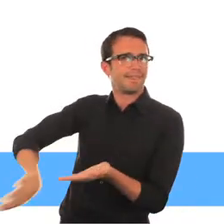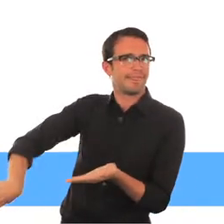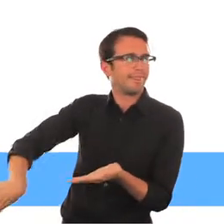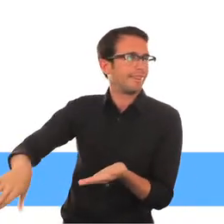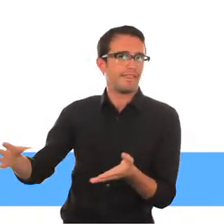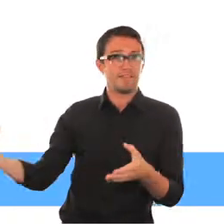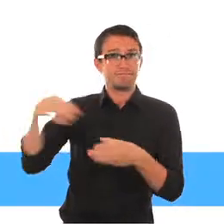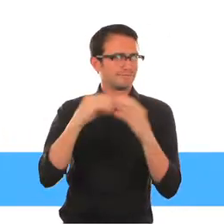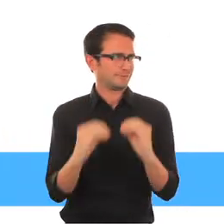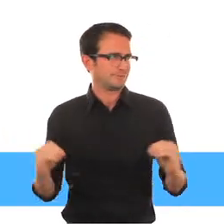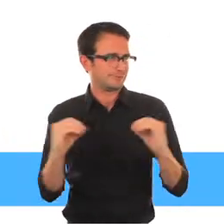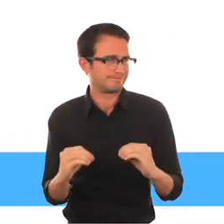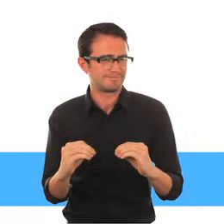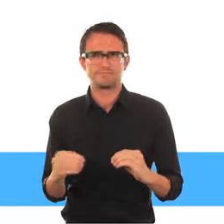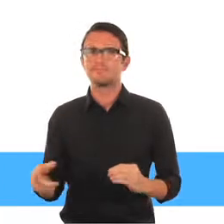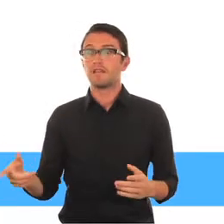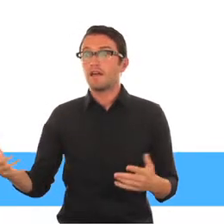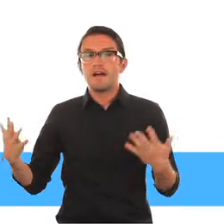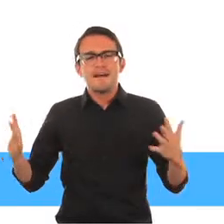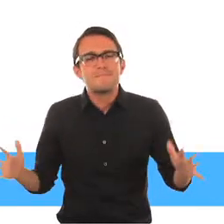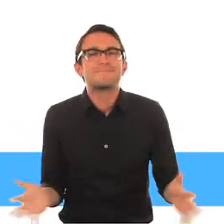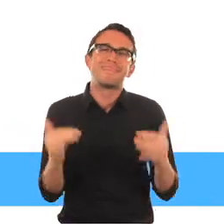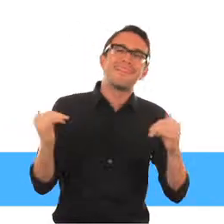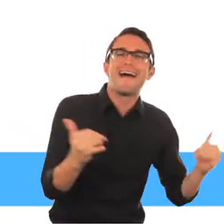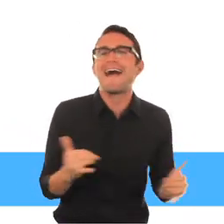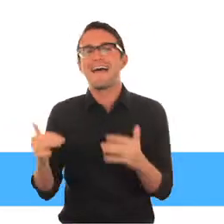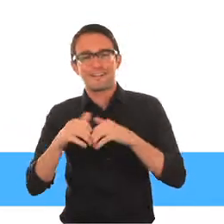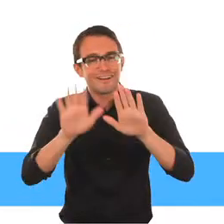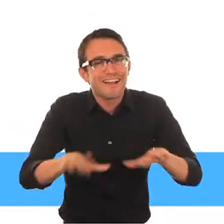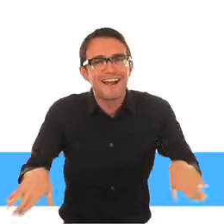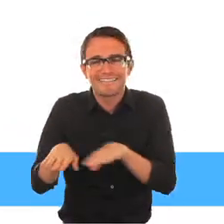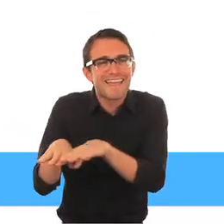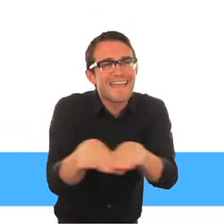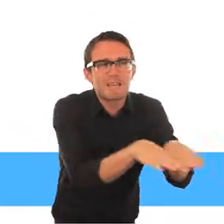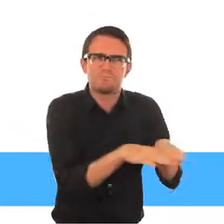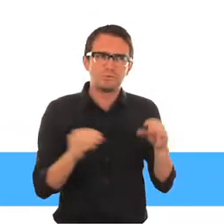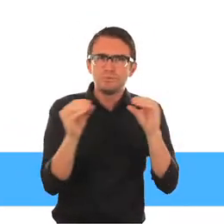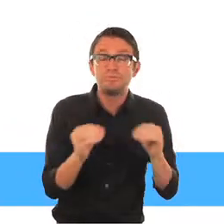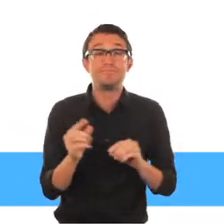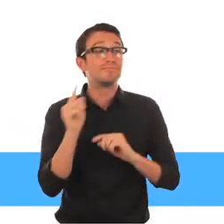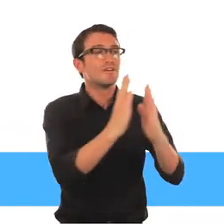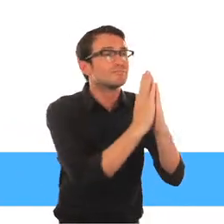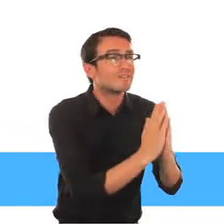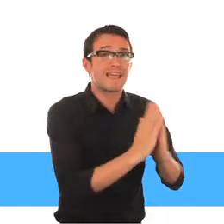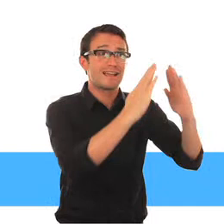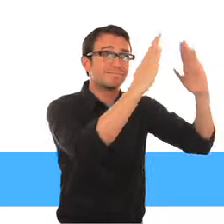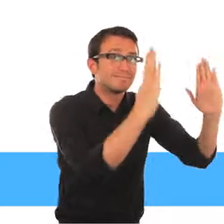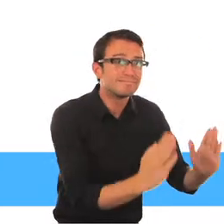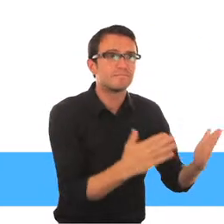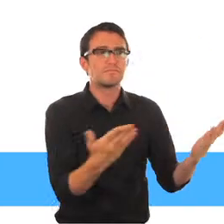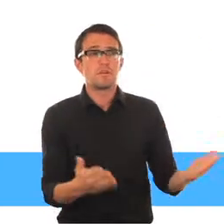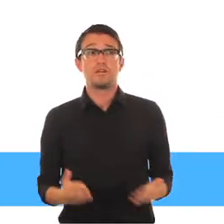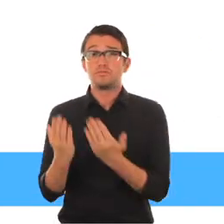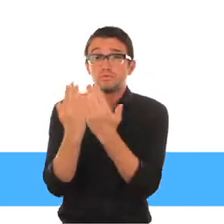actividades más básicas Como jugar con sus compañeros Asistir a la escuela con sus hermanos Ir a la iglesia y participar en su comunidad La